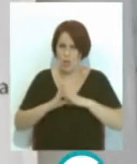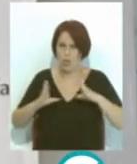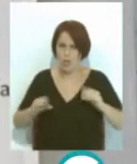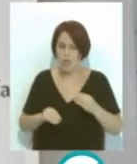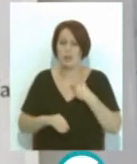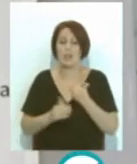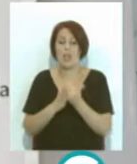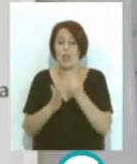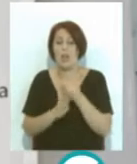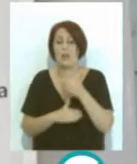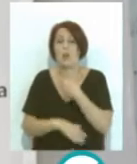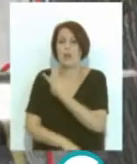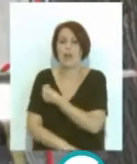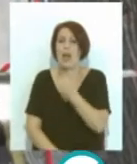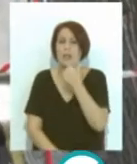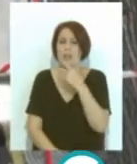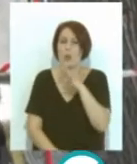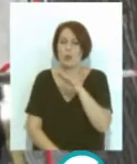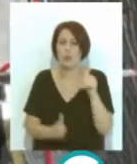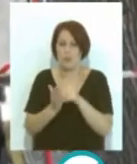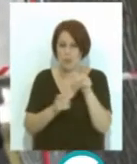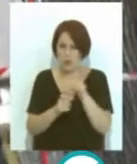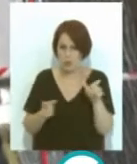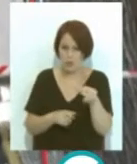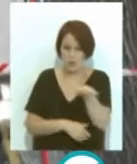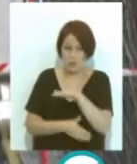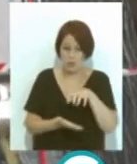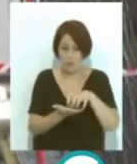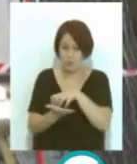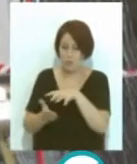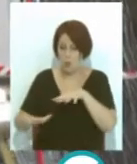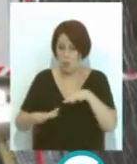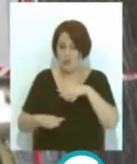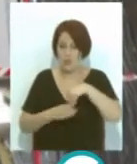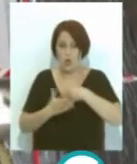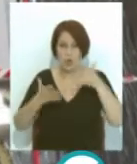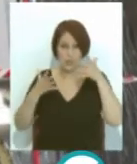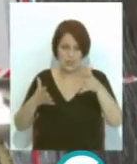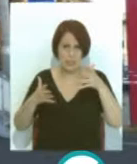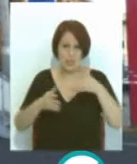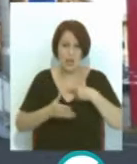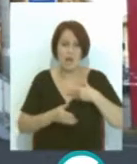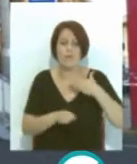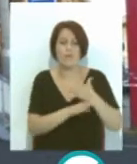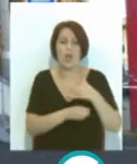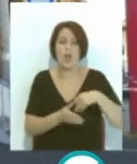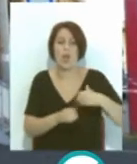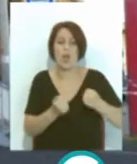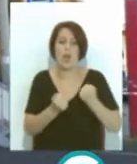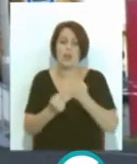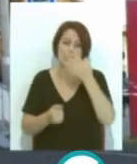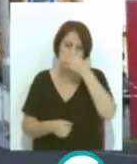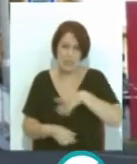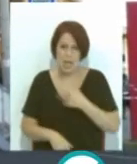durante los próximos días vacunará a cerca de 4.000 personas en las unidades móviles de la consejería que se desplazarán a Chiclana